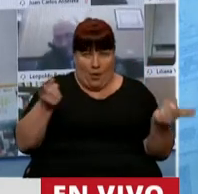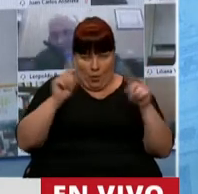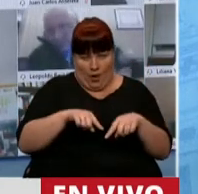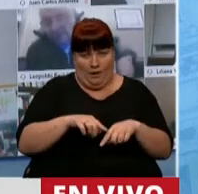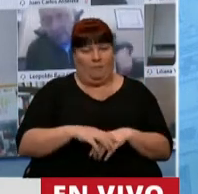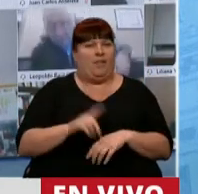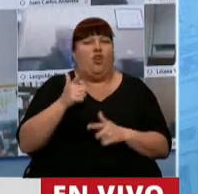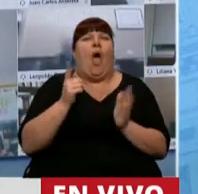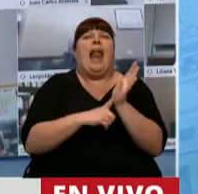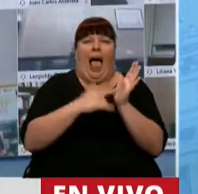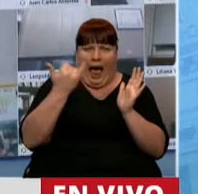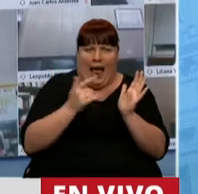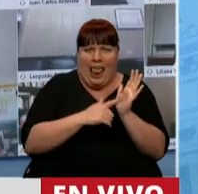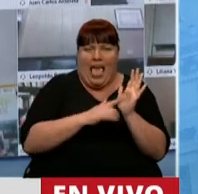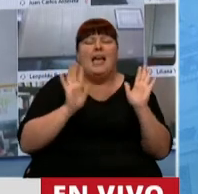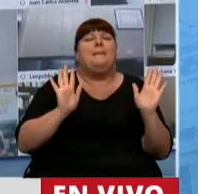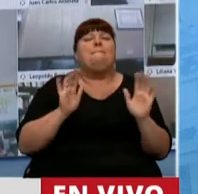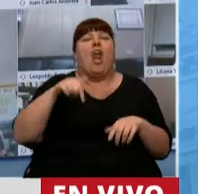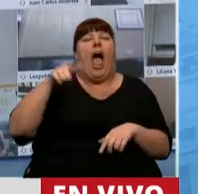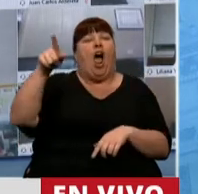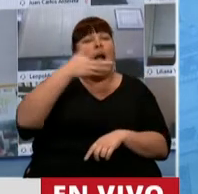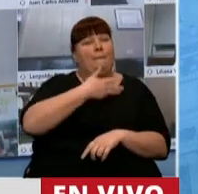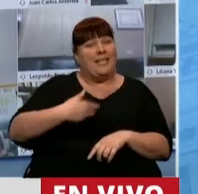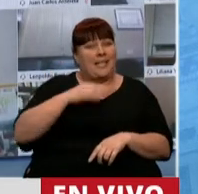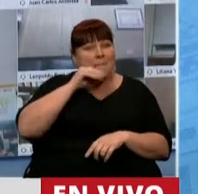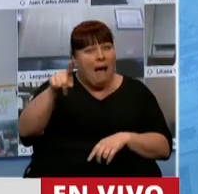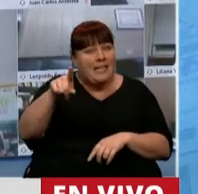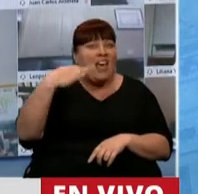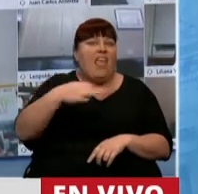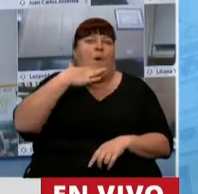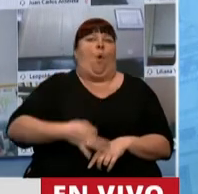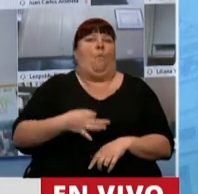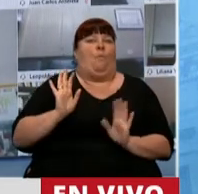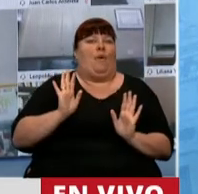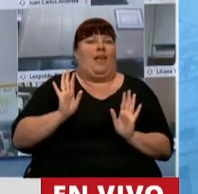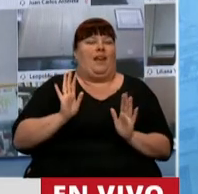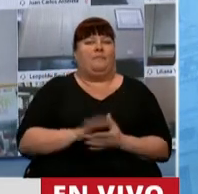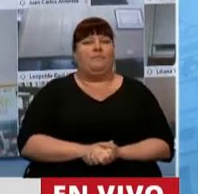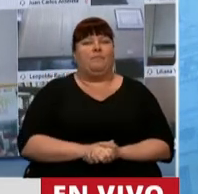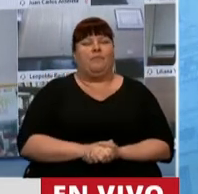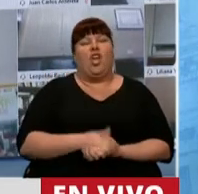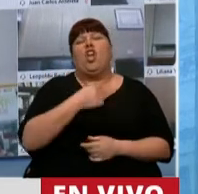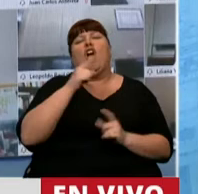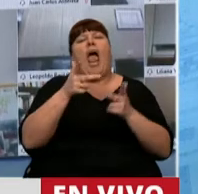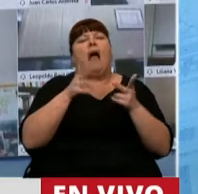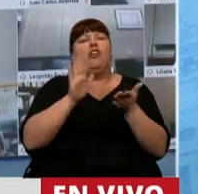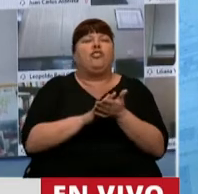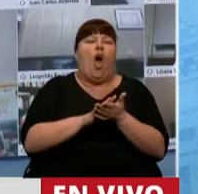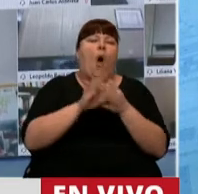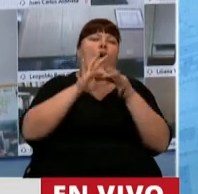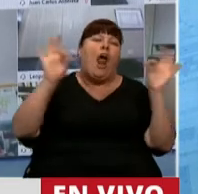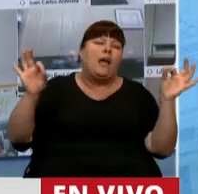No es que no tenemos reglas, el tema es que ahora el Presidente haga cumplir la regla. Ni quiero caer en posiciones